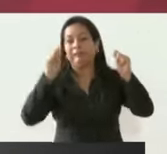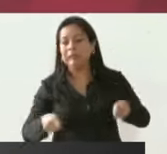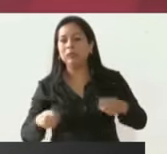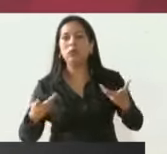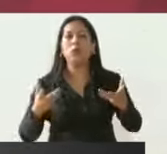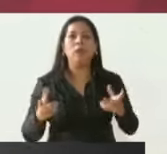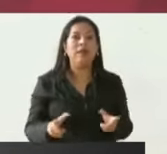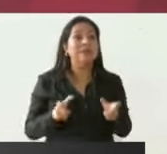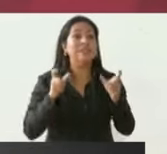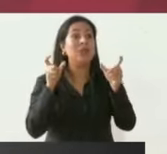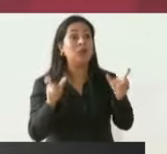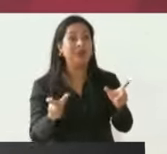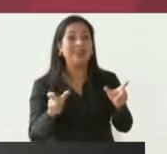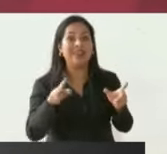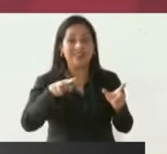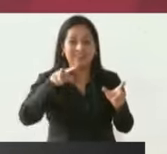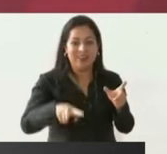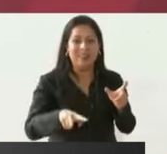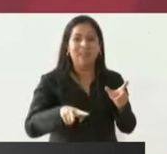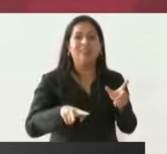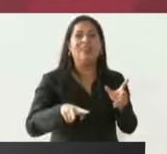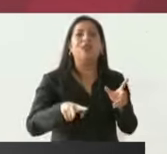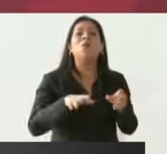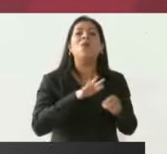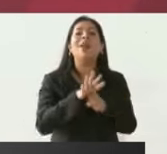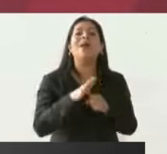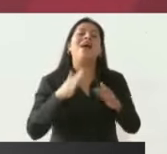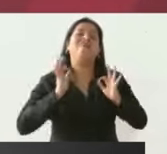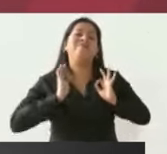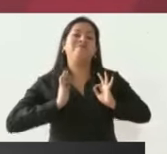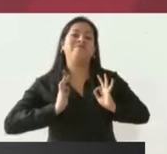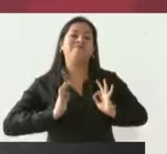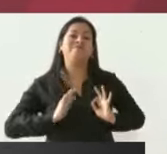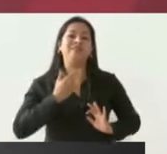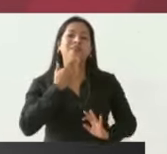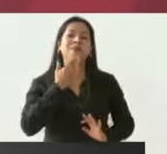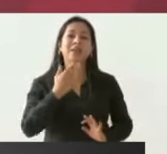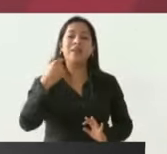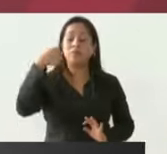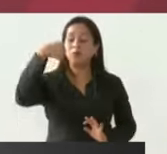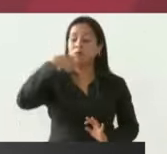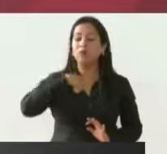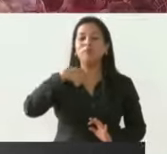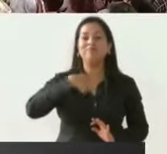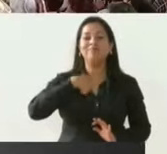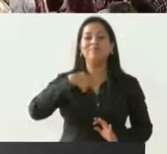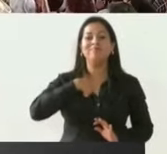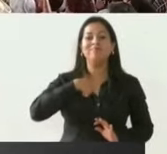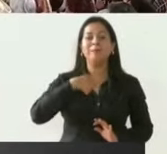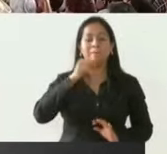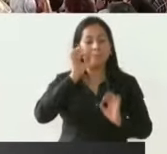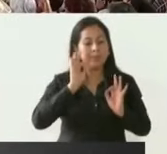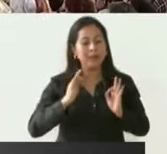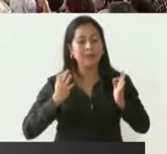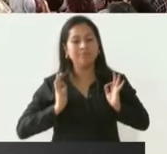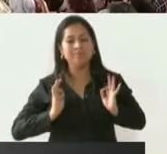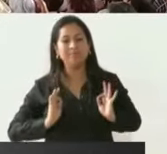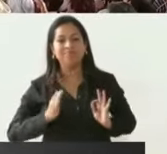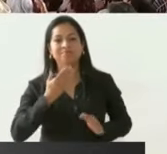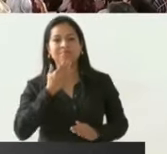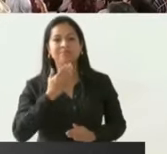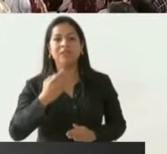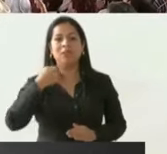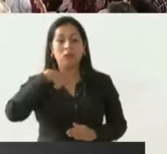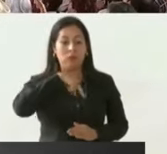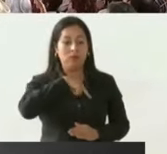felicidad verdadera es estar bien con uno mismo estar bien con